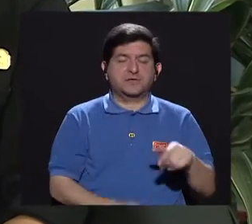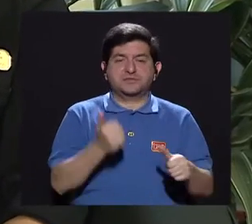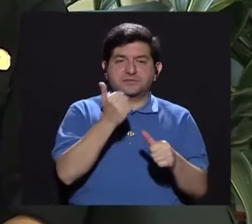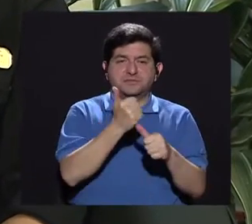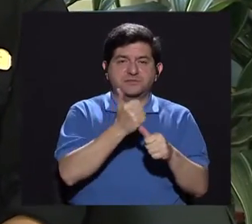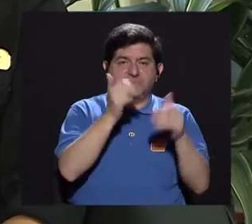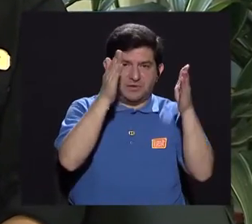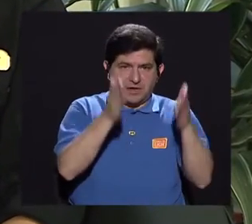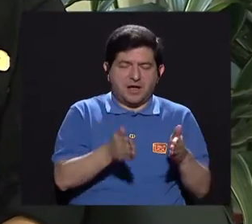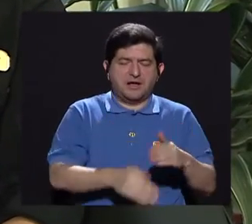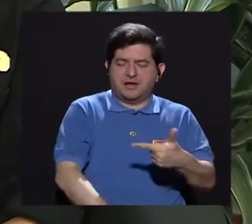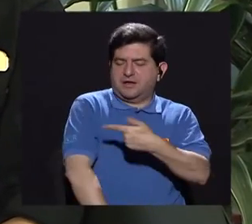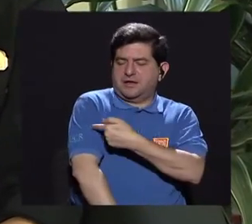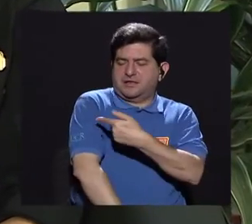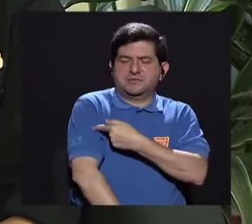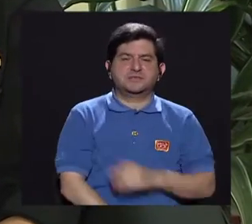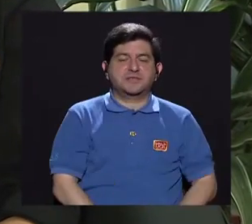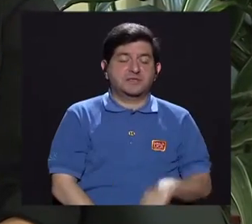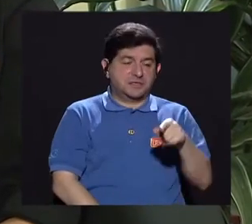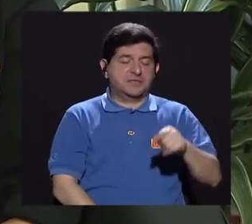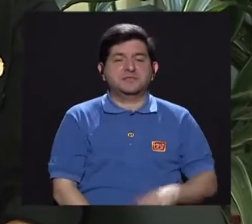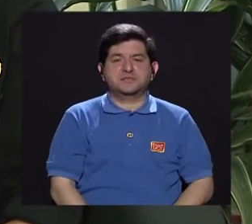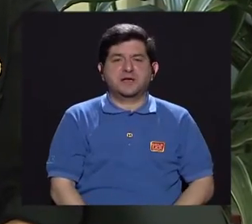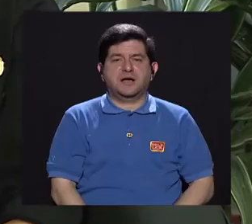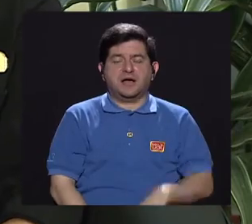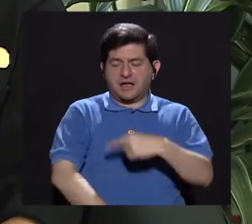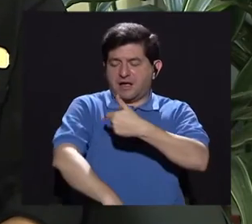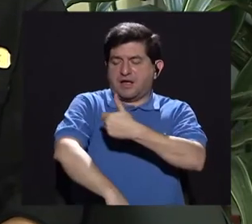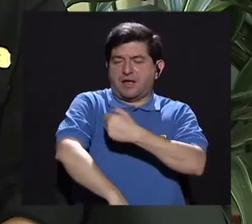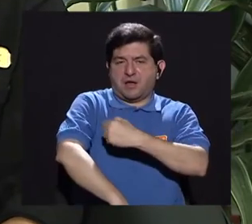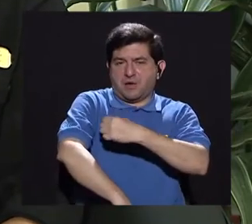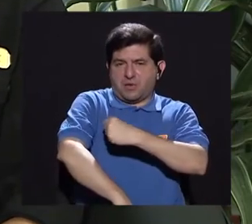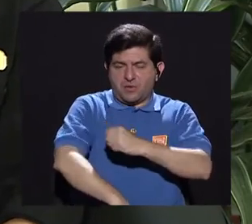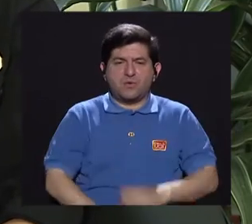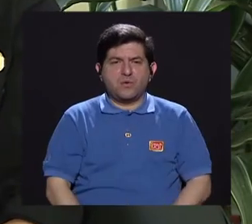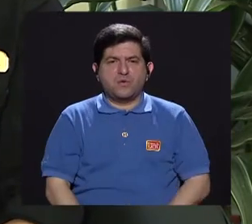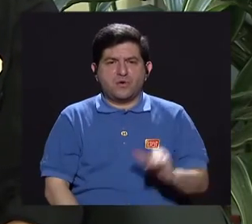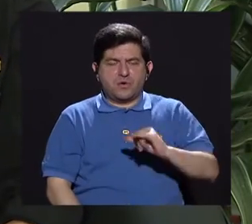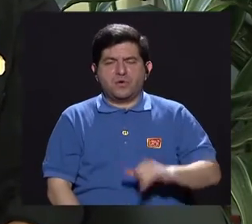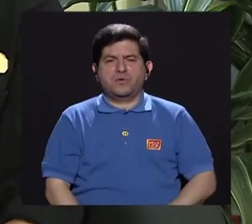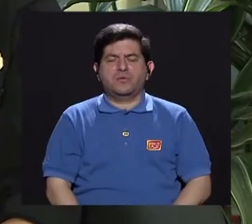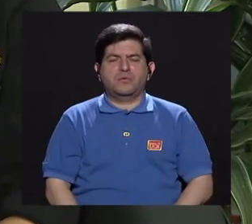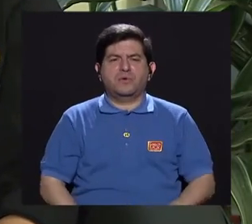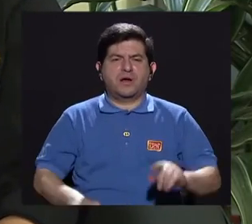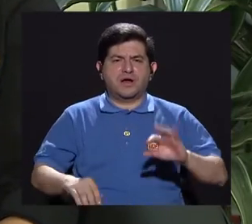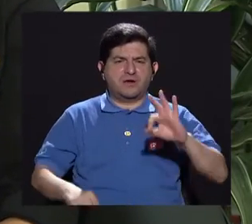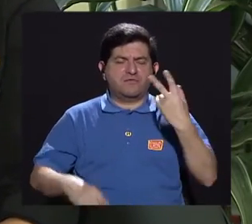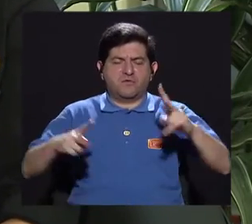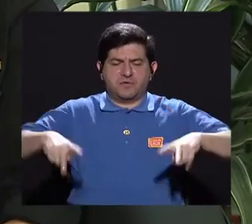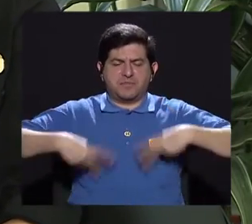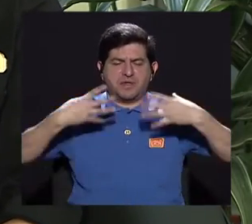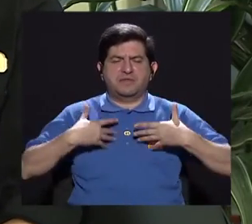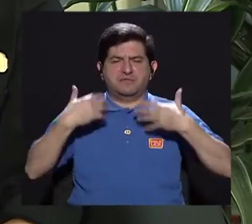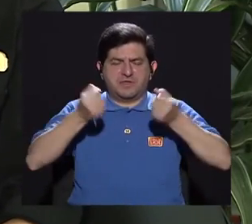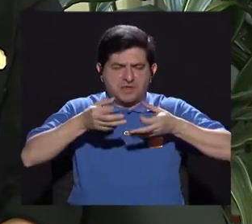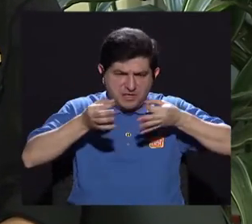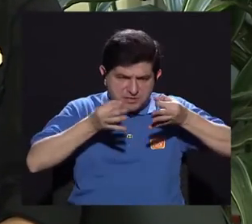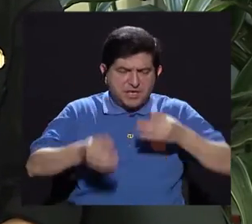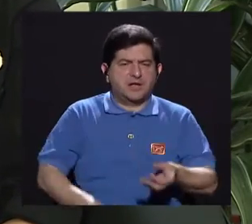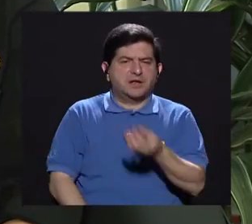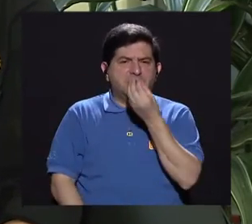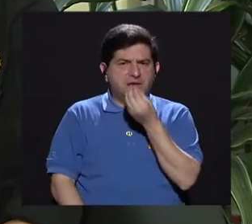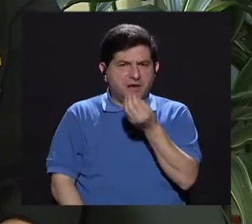auxiliar de enfermería, donde le toman los signos vitales, donde se da una prevención sobre estilos de vida saludable,